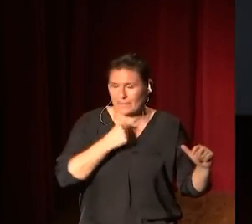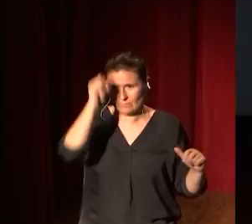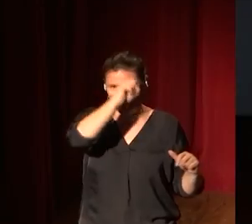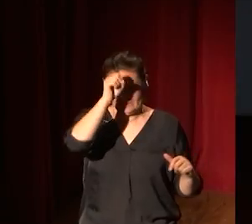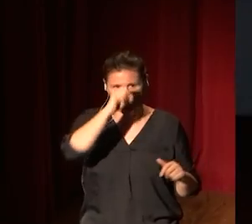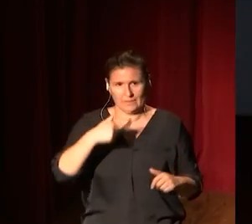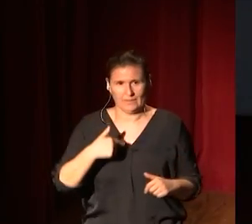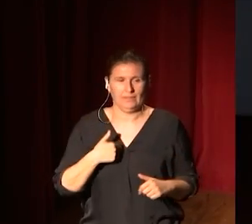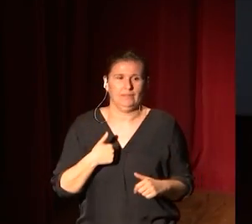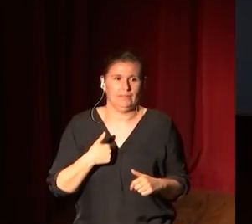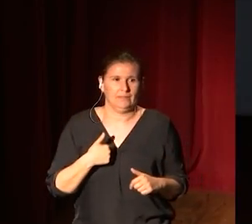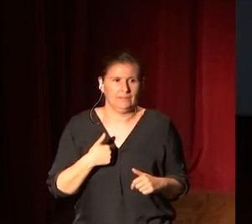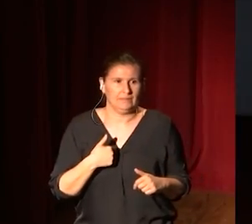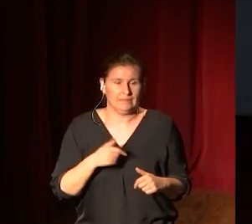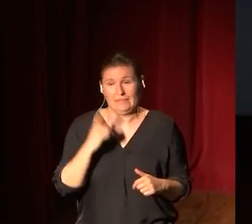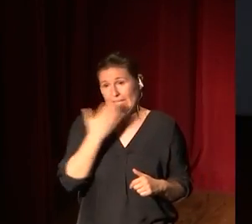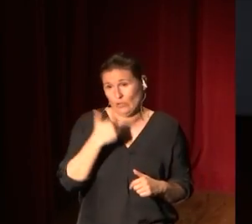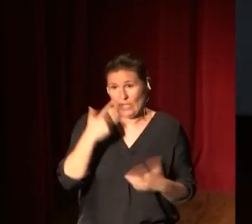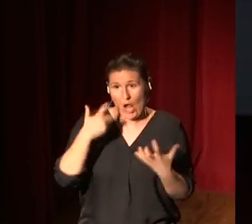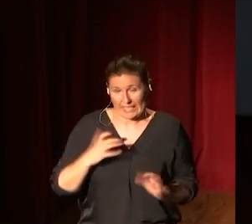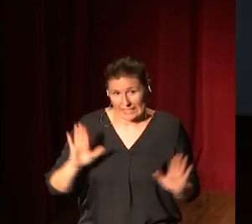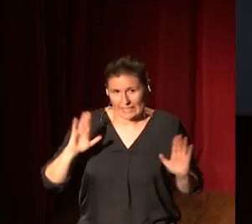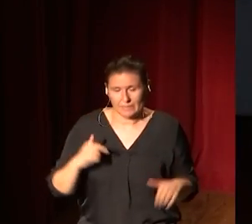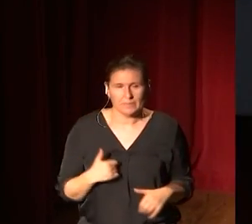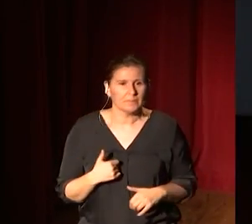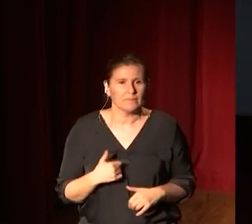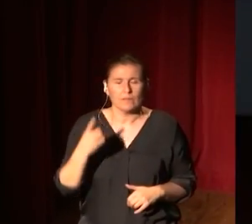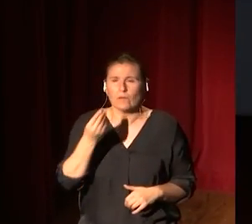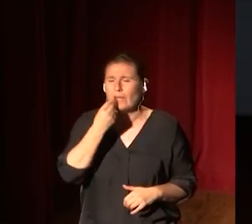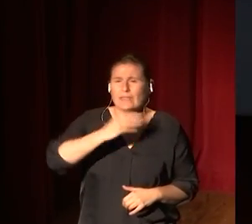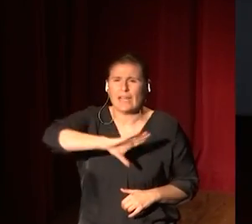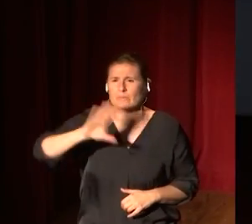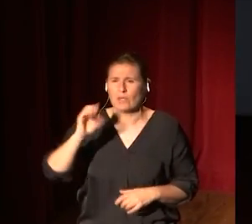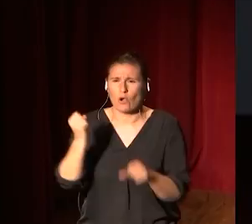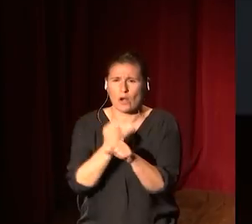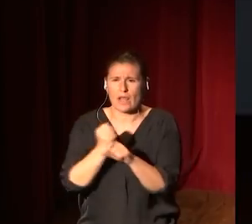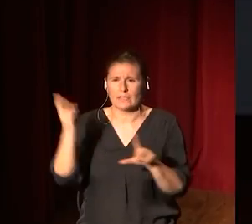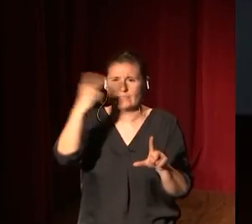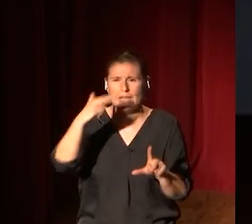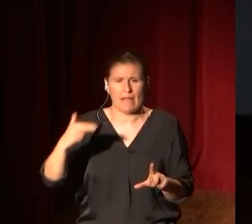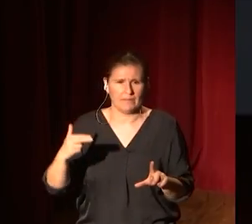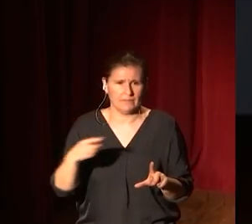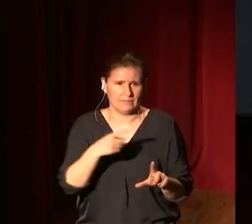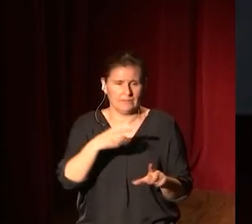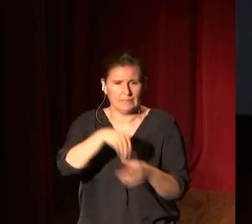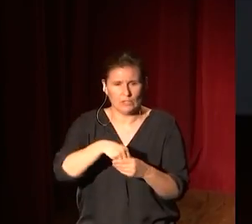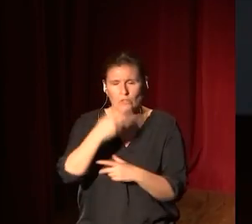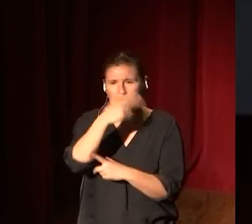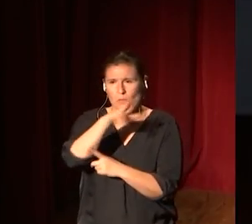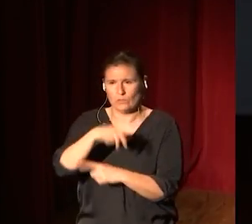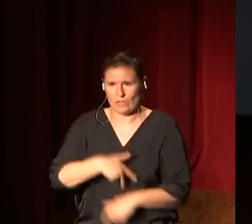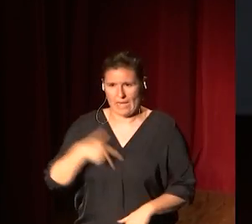sí, soy estudiador del arte, estudié estudiar arte, una de las mejores obras de Andrés del Sarto que tiene en uso del Prat.